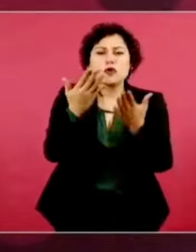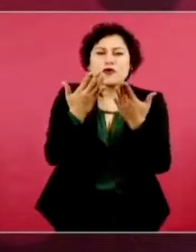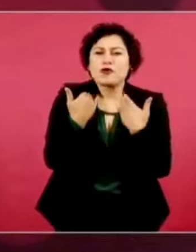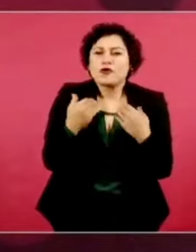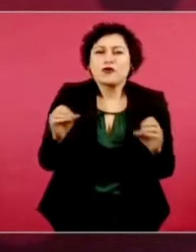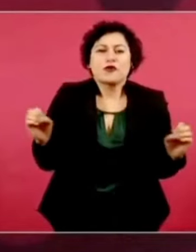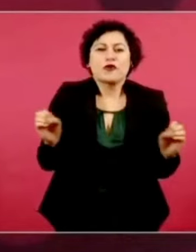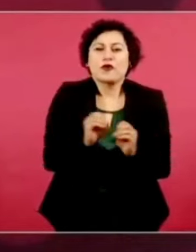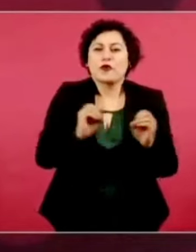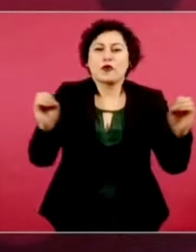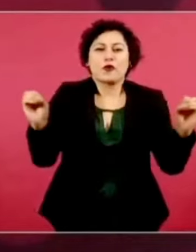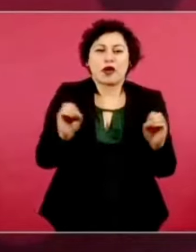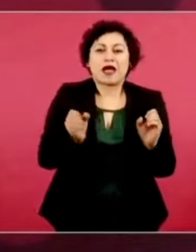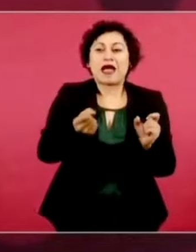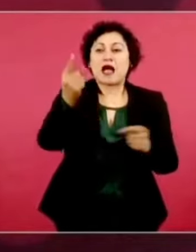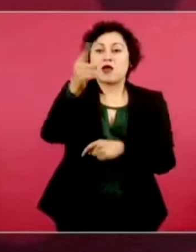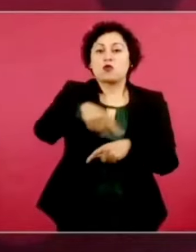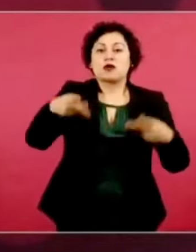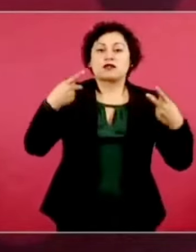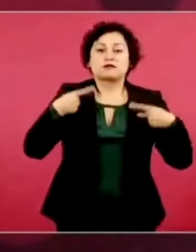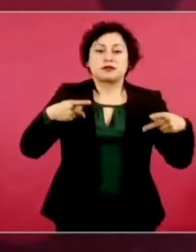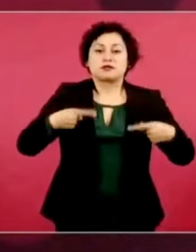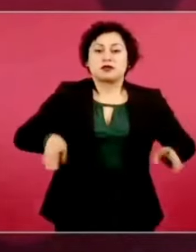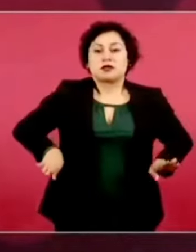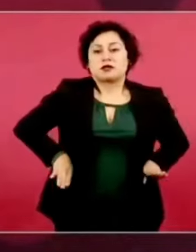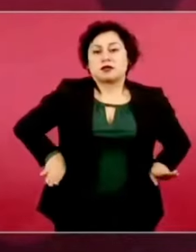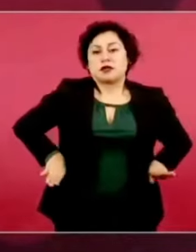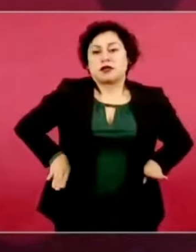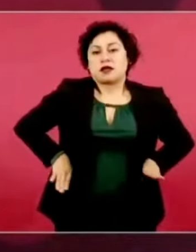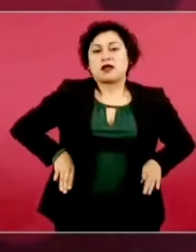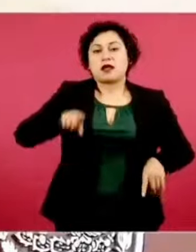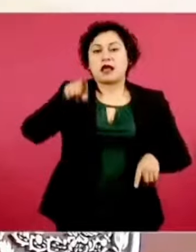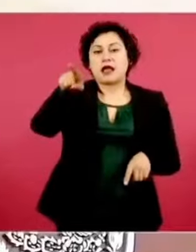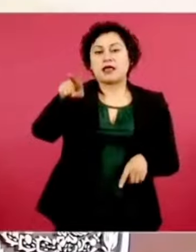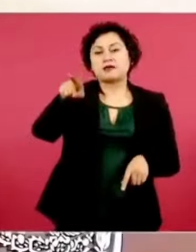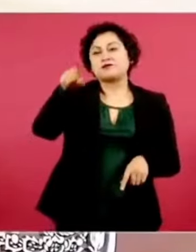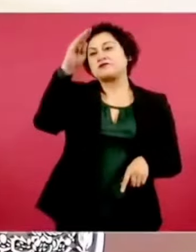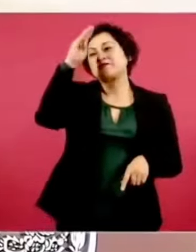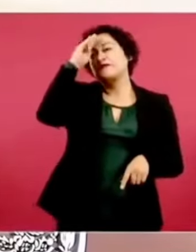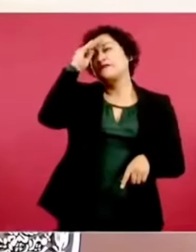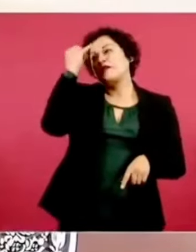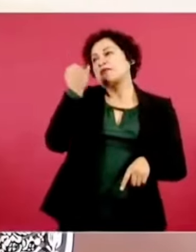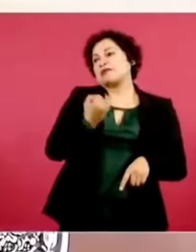conservadores corruptos, que yo lo diga. Pero miren,